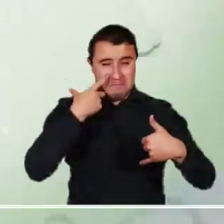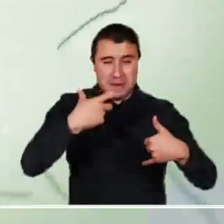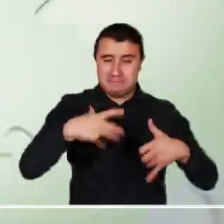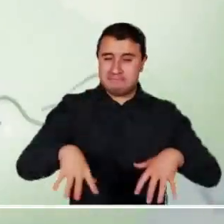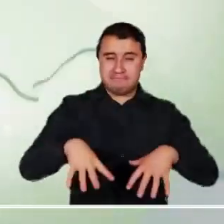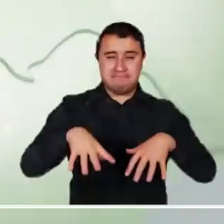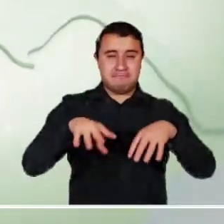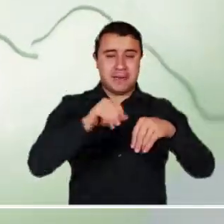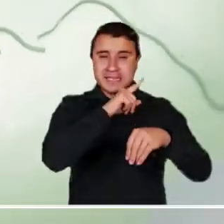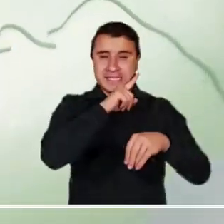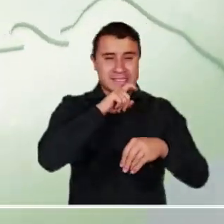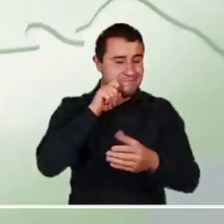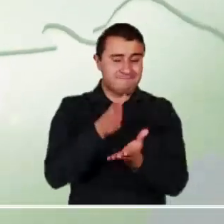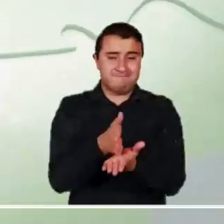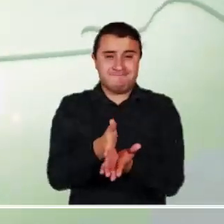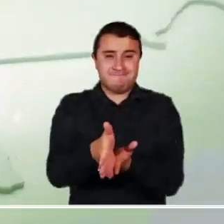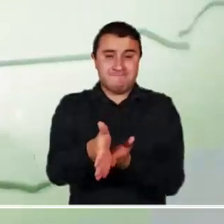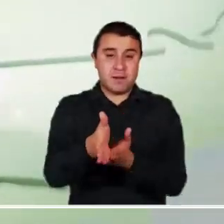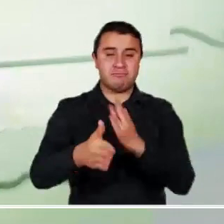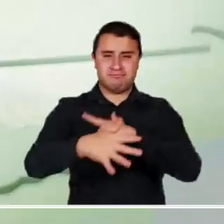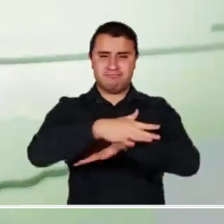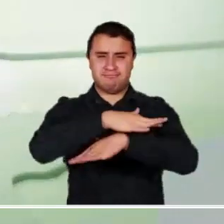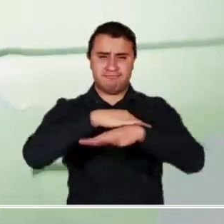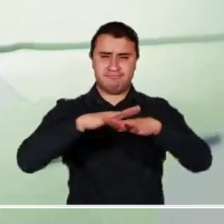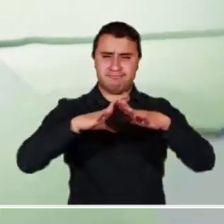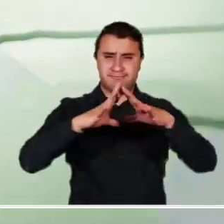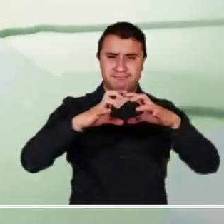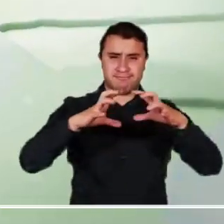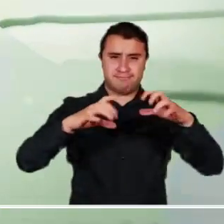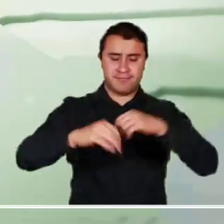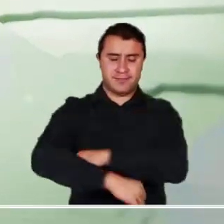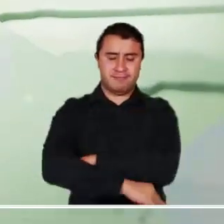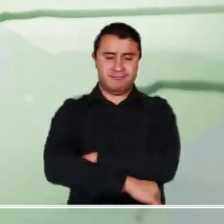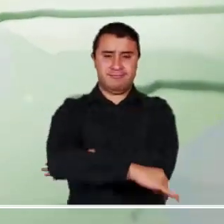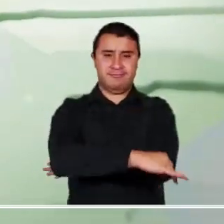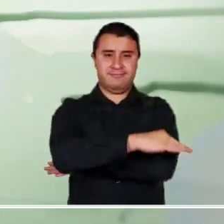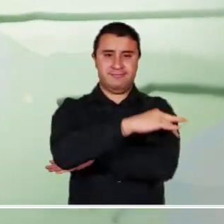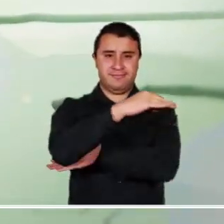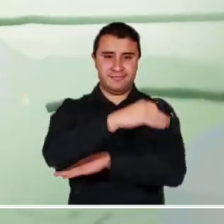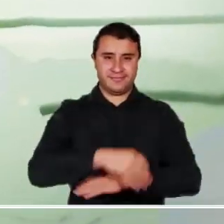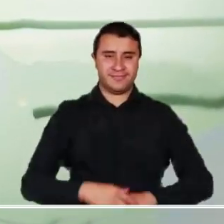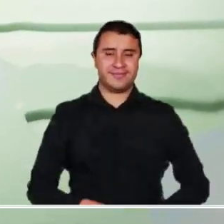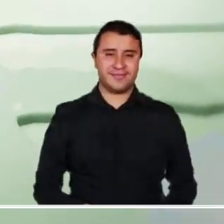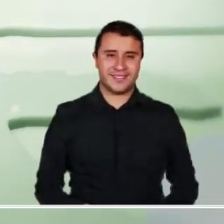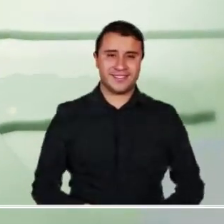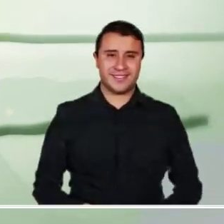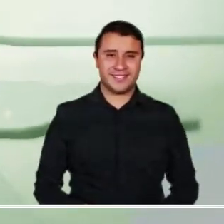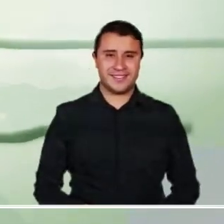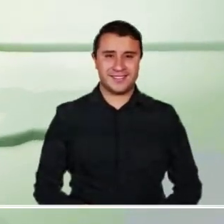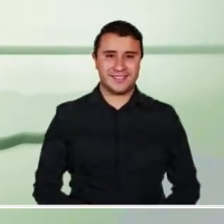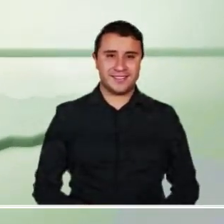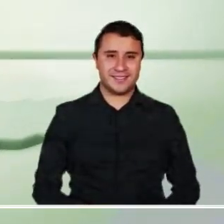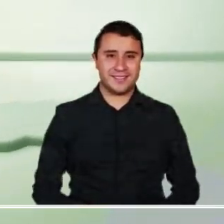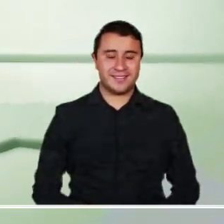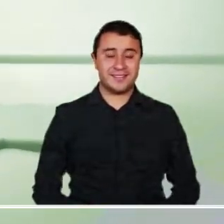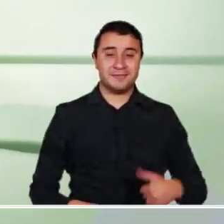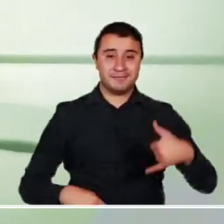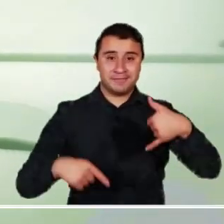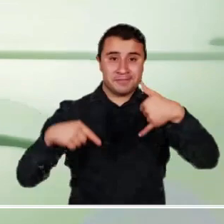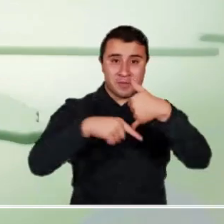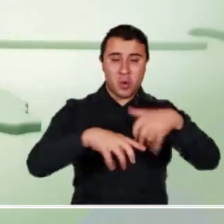En los llanos orientales del país sigue dominando el tiempo seco, cielo parcialmente nublado se advierte en la región durante la jornada.